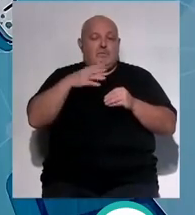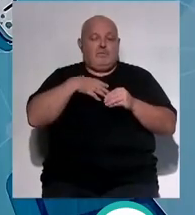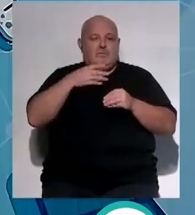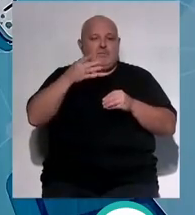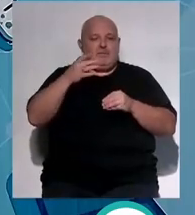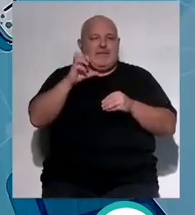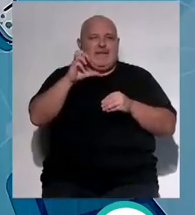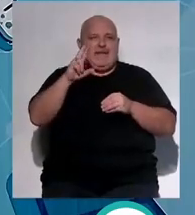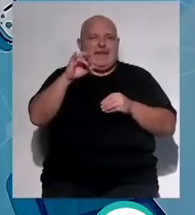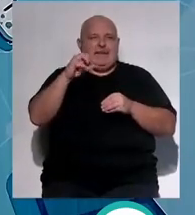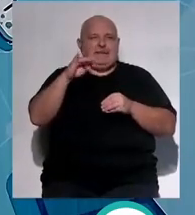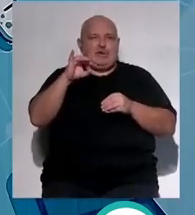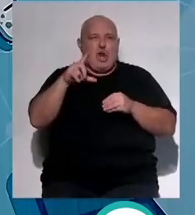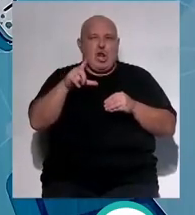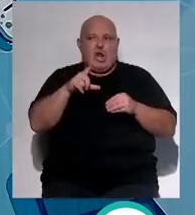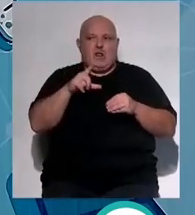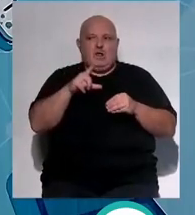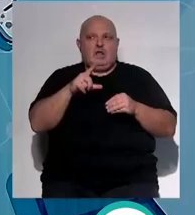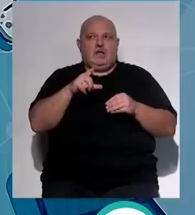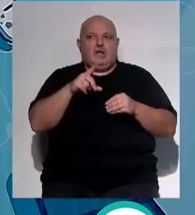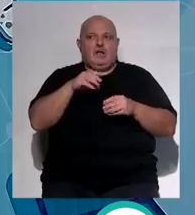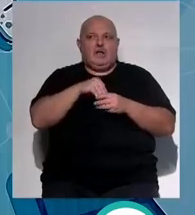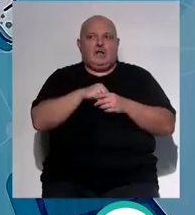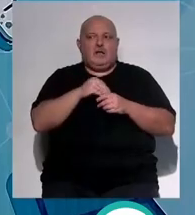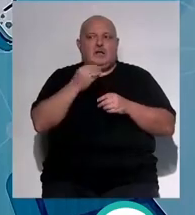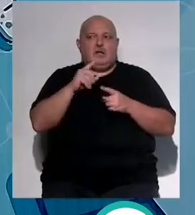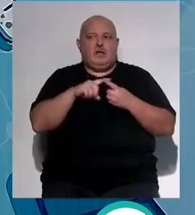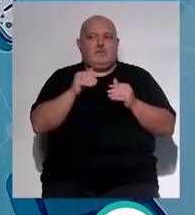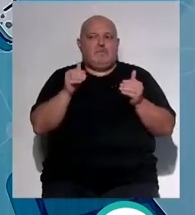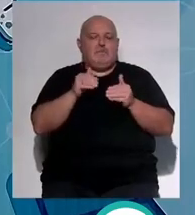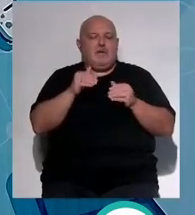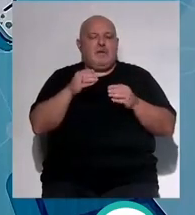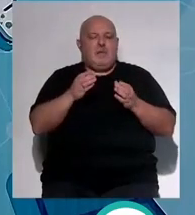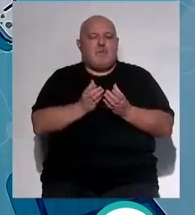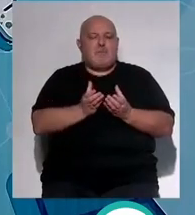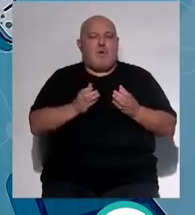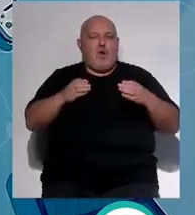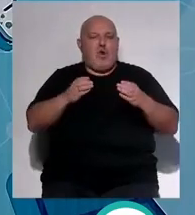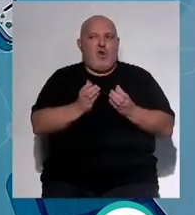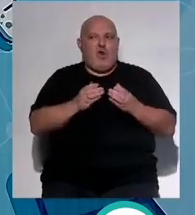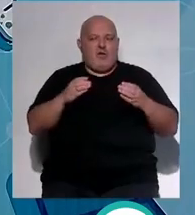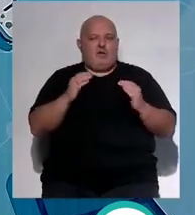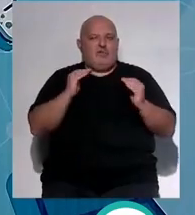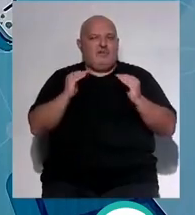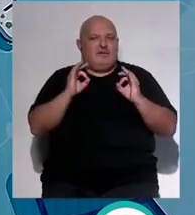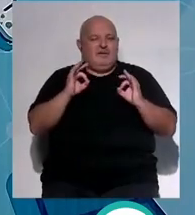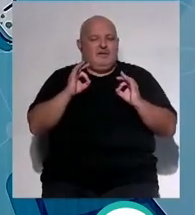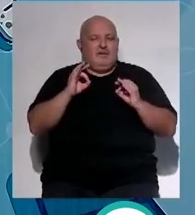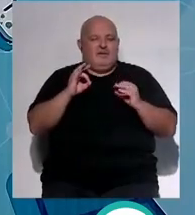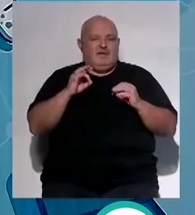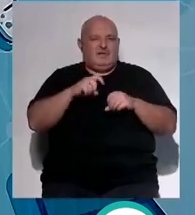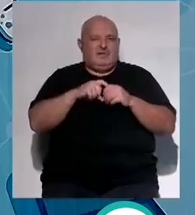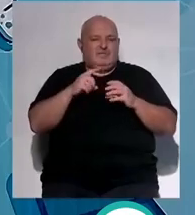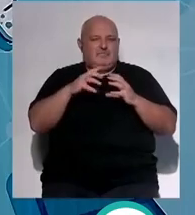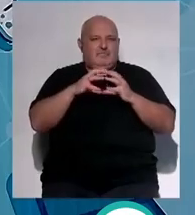edulcorante que está muy bien visto y yo pondría también un pequeño bol ahora que está de temporada el mango